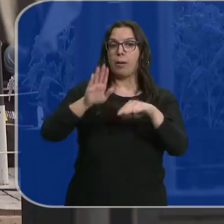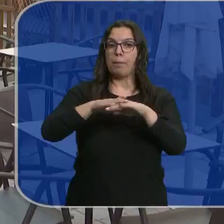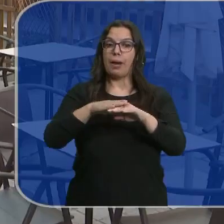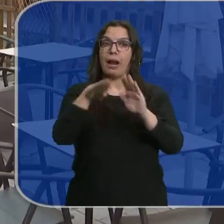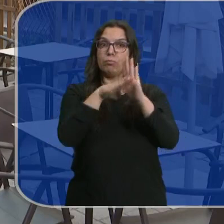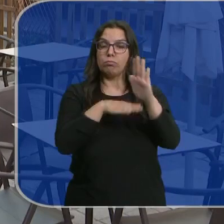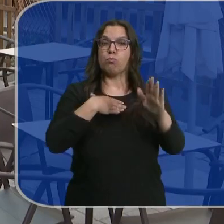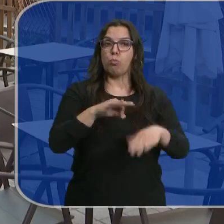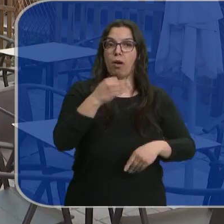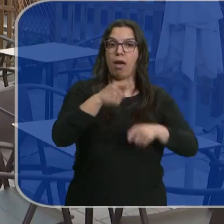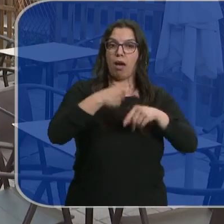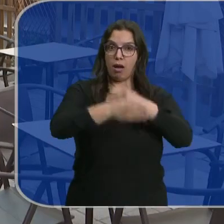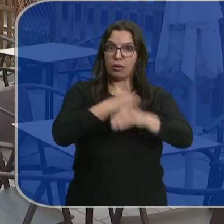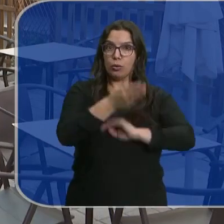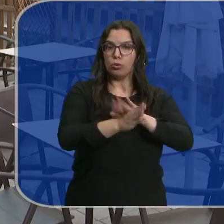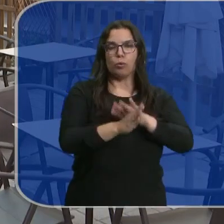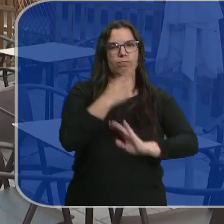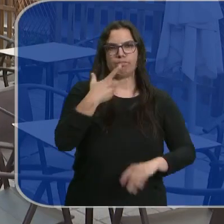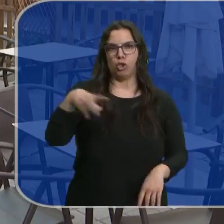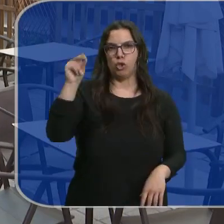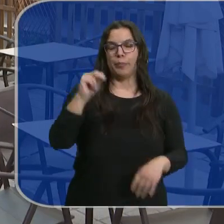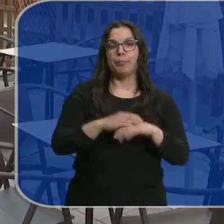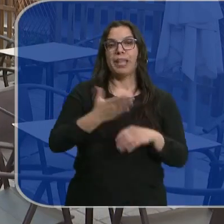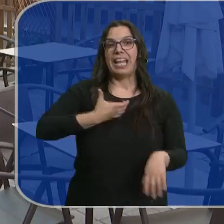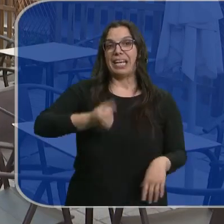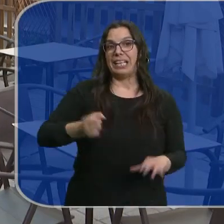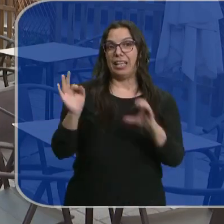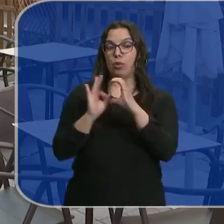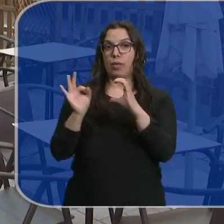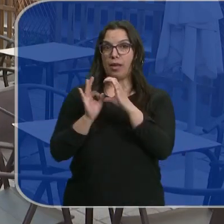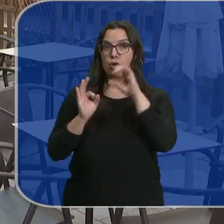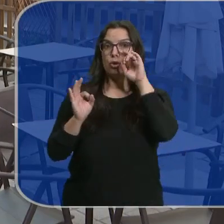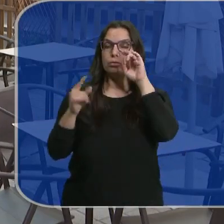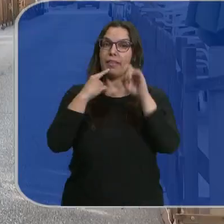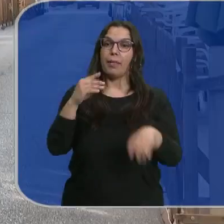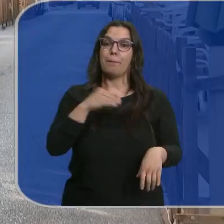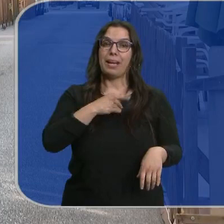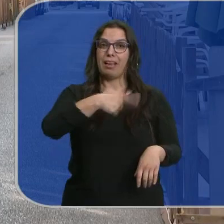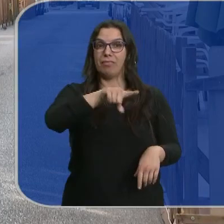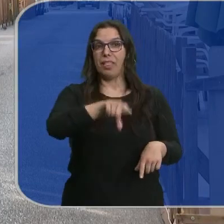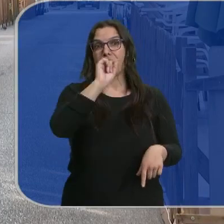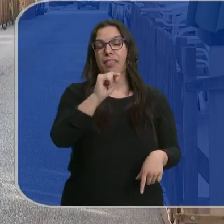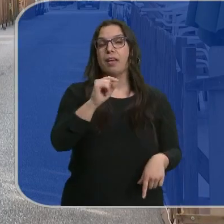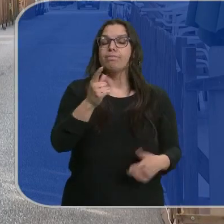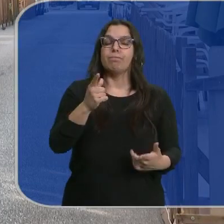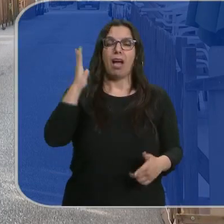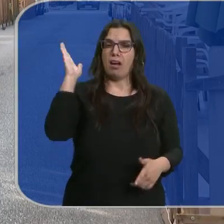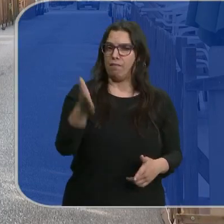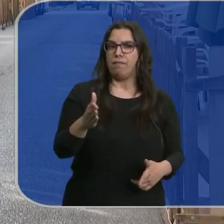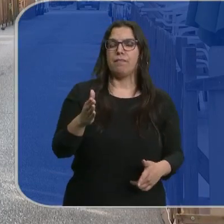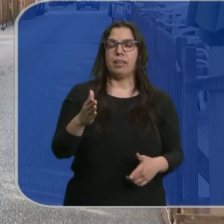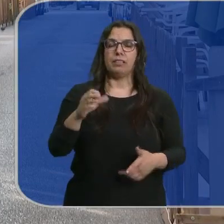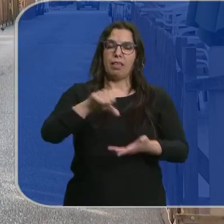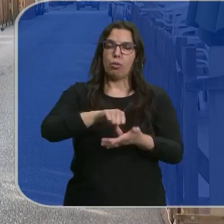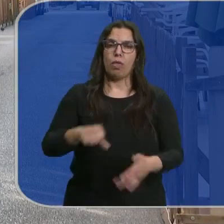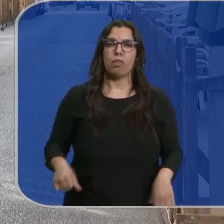su uso. Mario Simón, alcalde de Ciudadanos de Palencia, lamenta esta decisión y dice que va a perjudicar